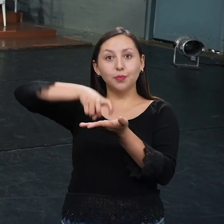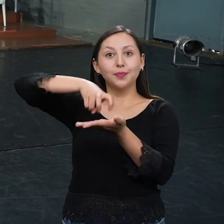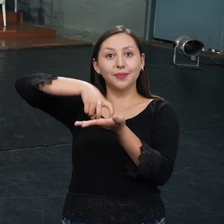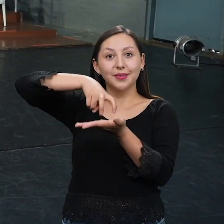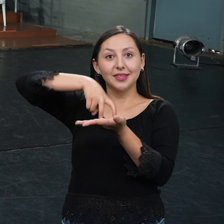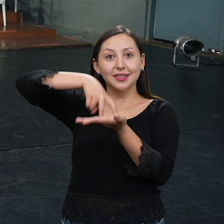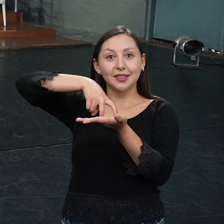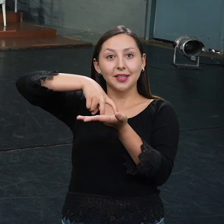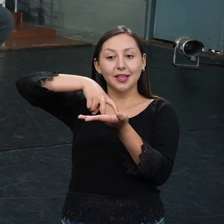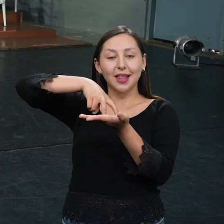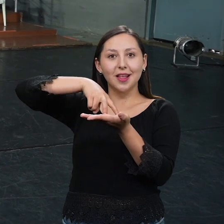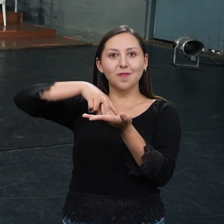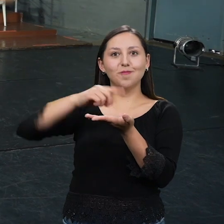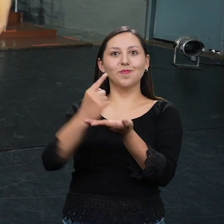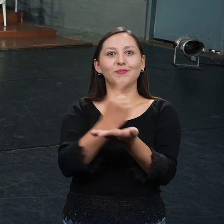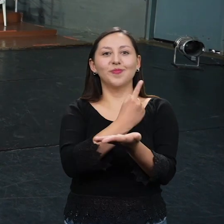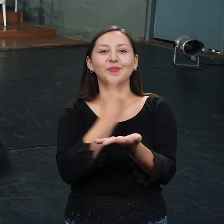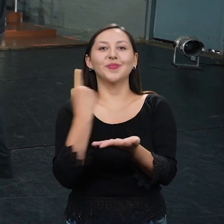al centro y cierro.